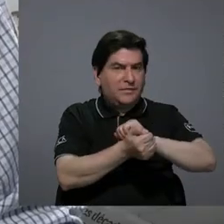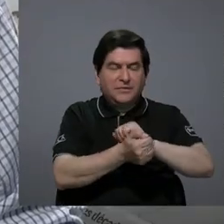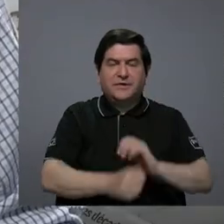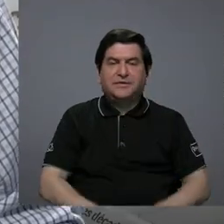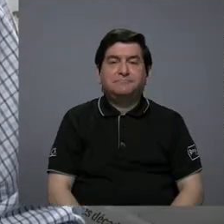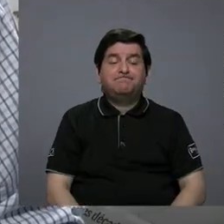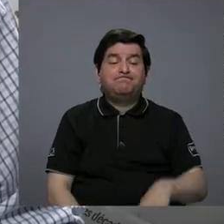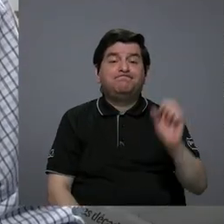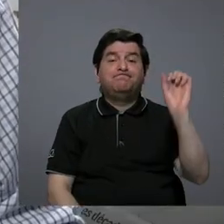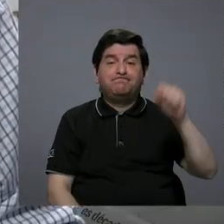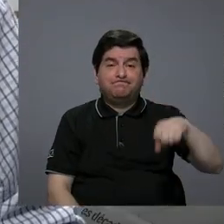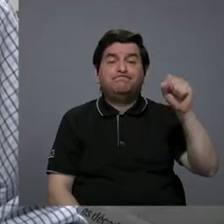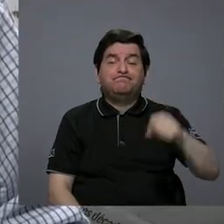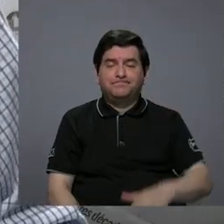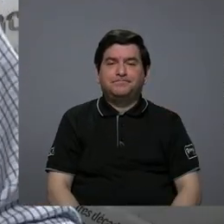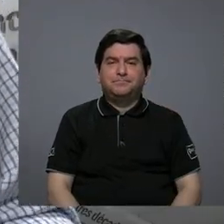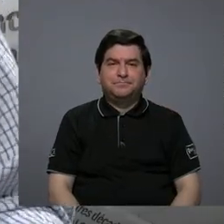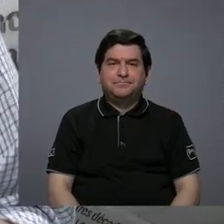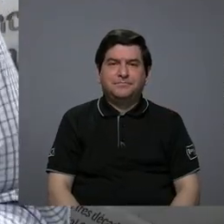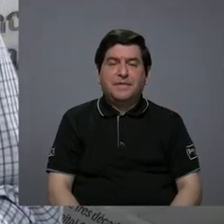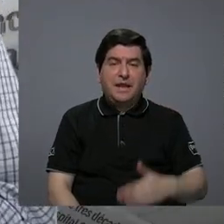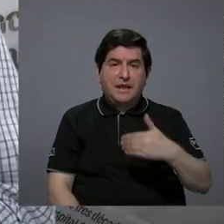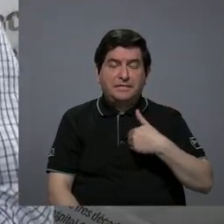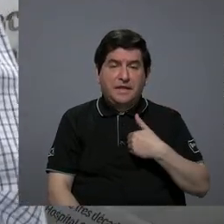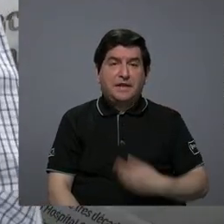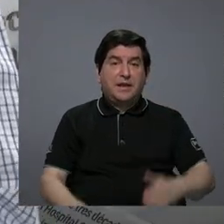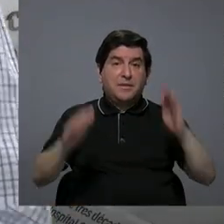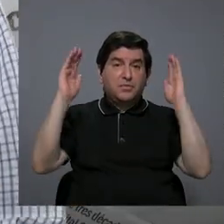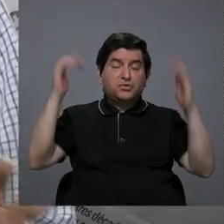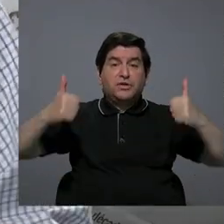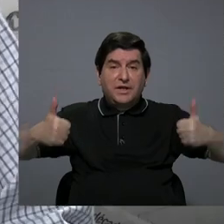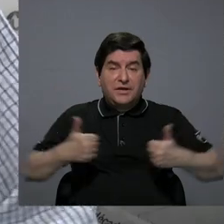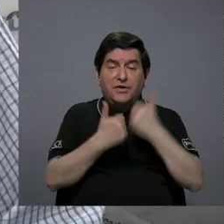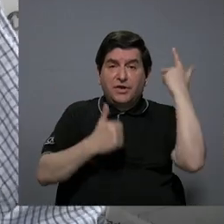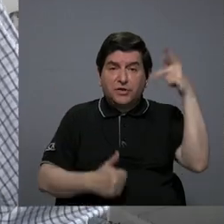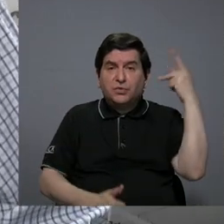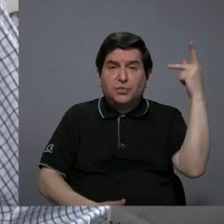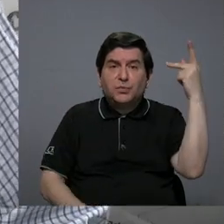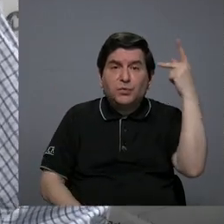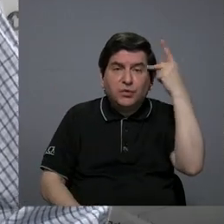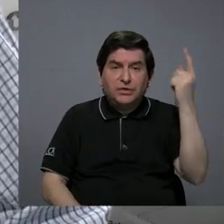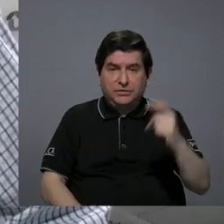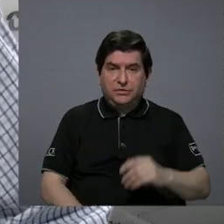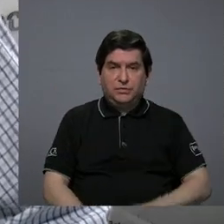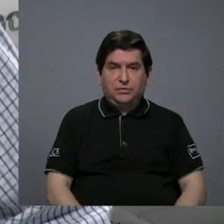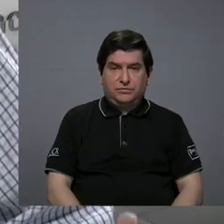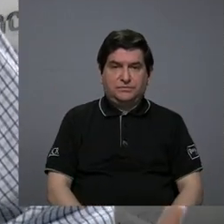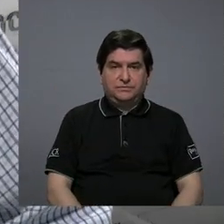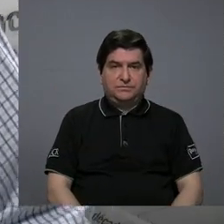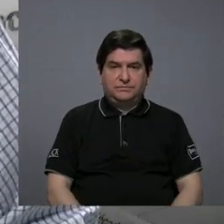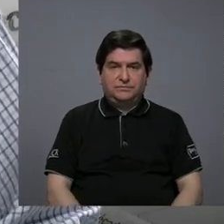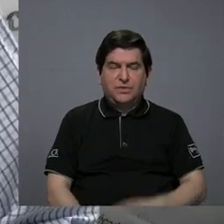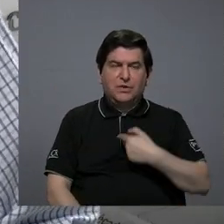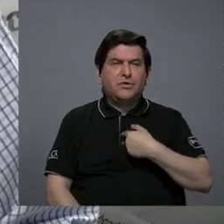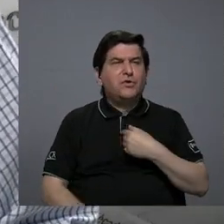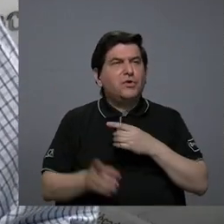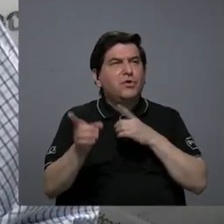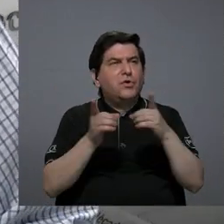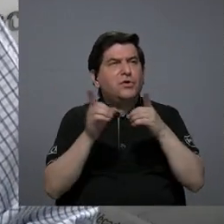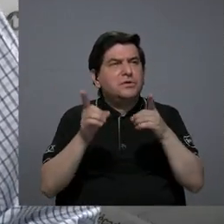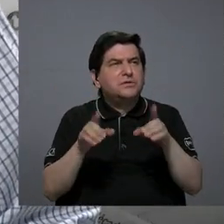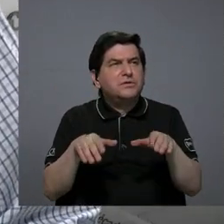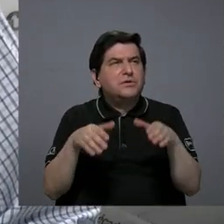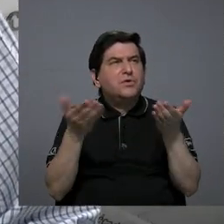Sí, sí yo creo que tenemos tenemos un enorme reto político ¿verdad? que yo lo describiría en estos